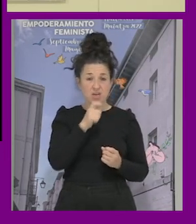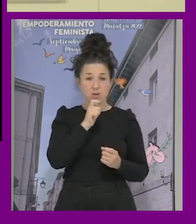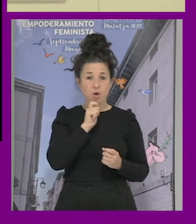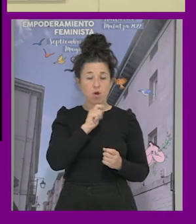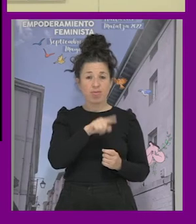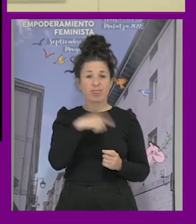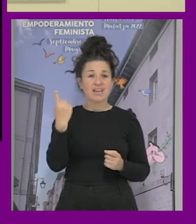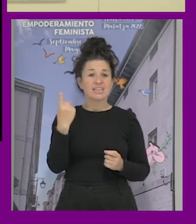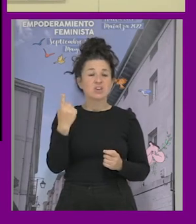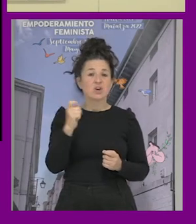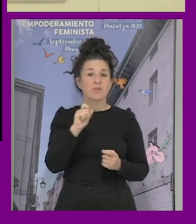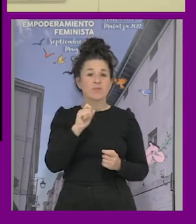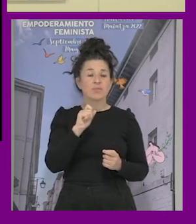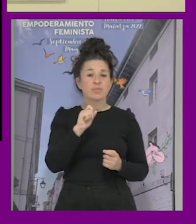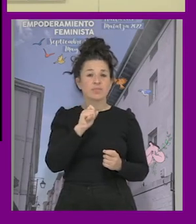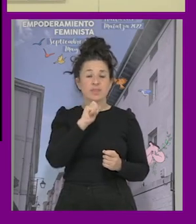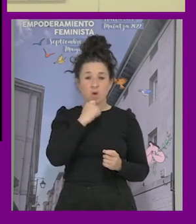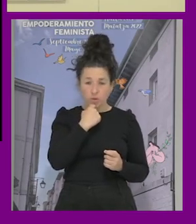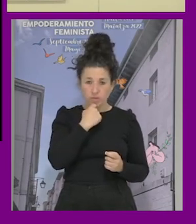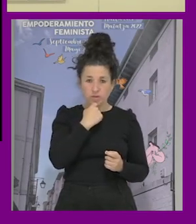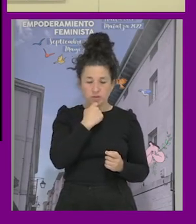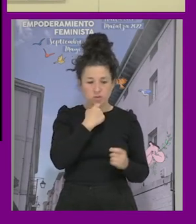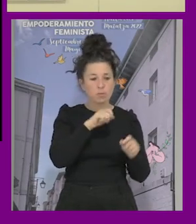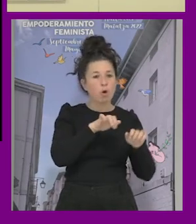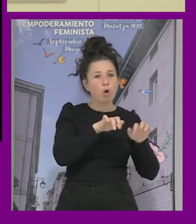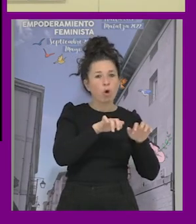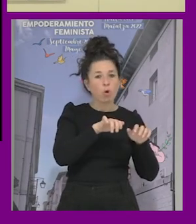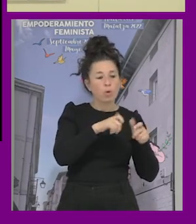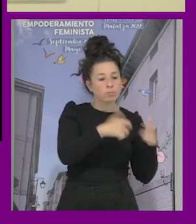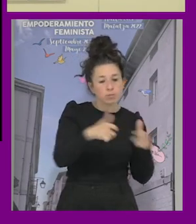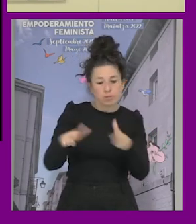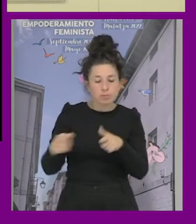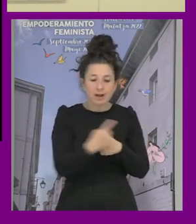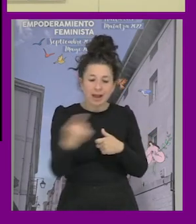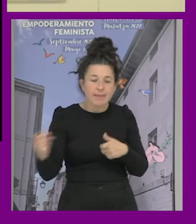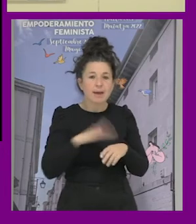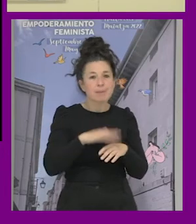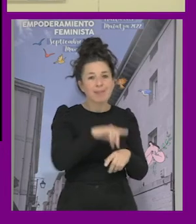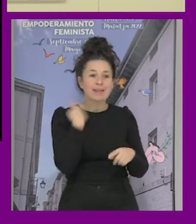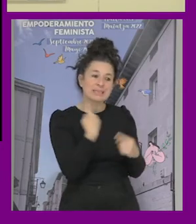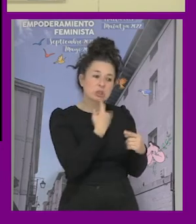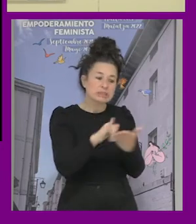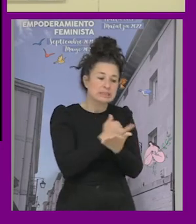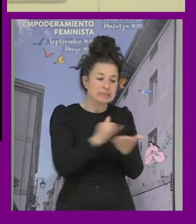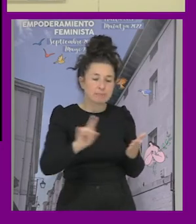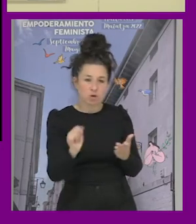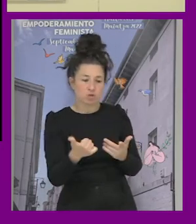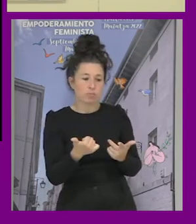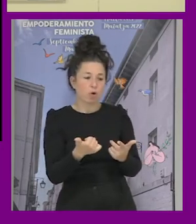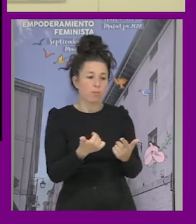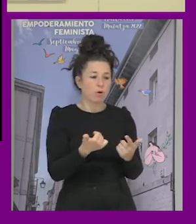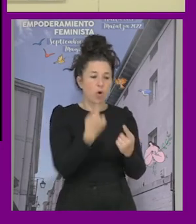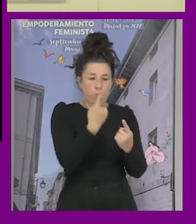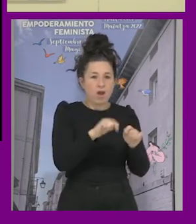un responsable o una oficina para cada tipo de delito de odio sino que vamos a hacer una oficina que y una reglamentación que vaya